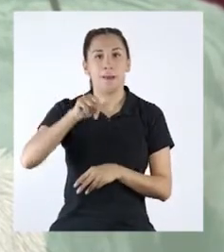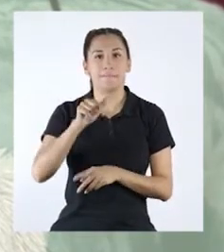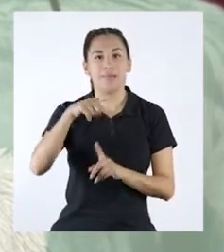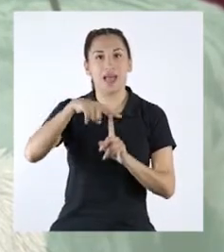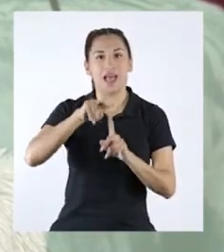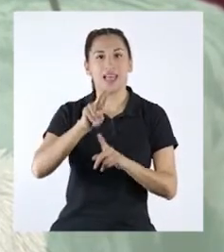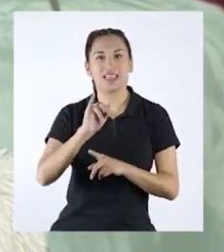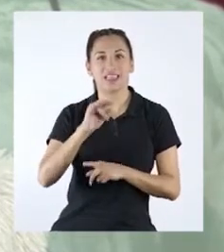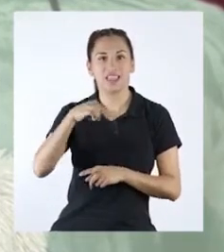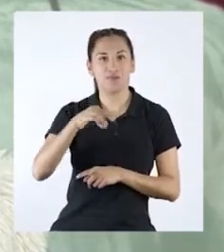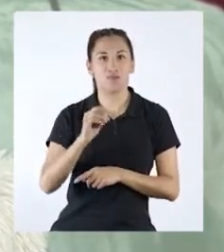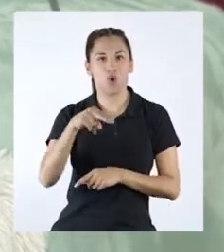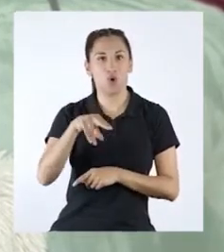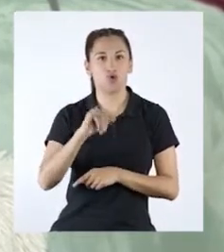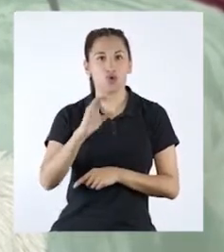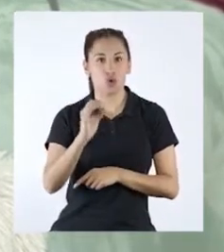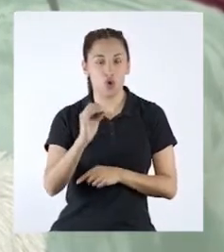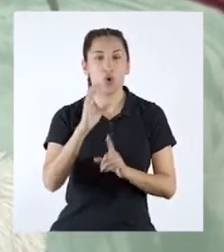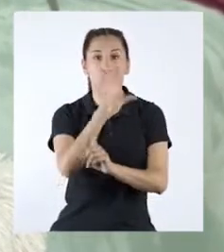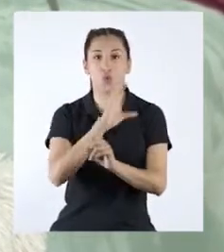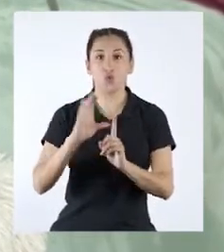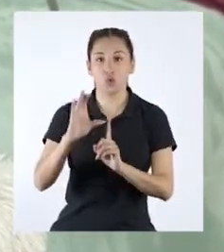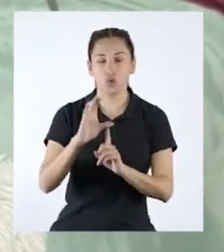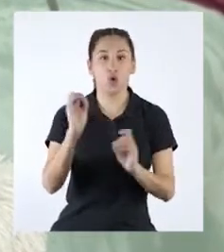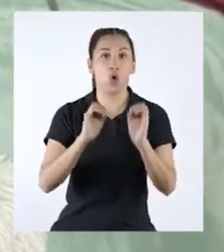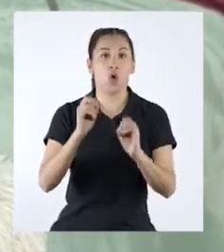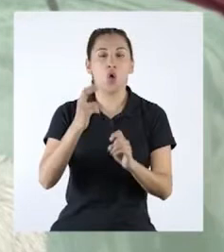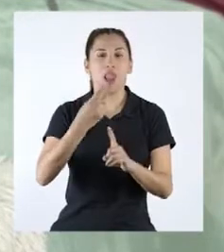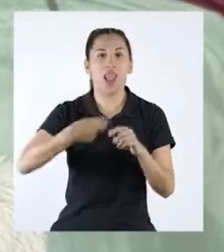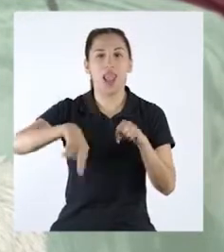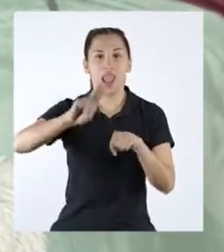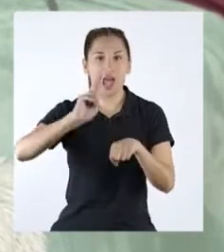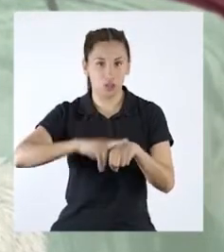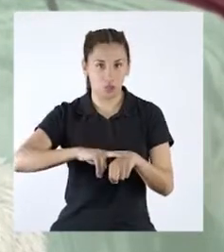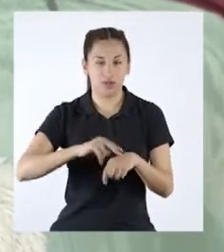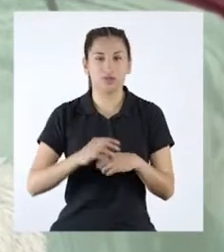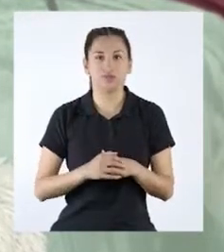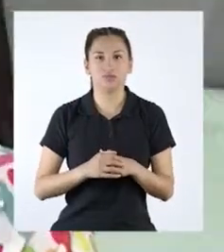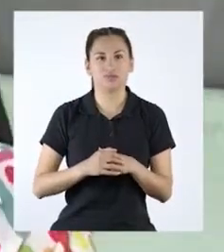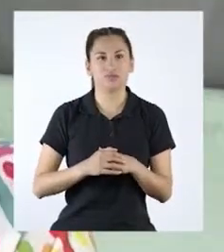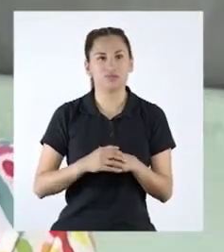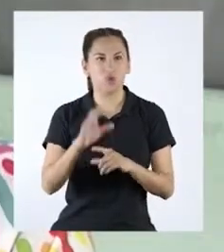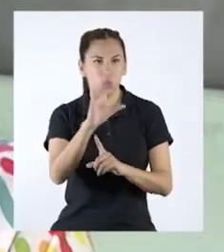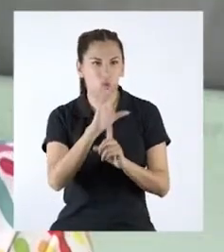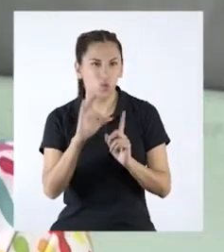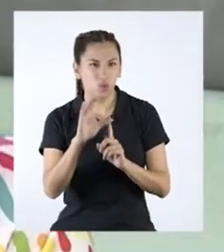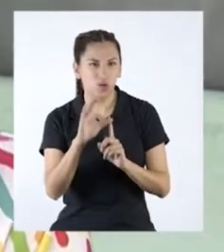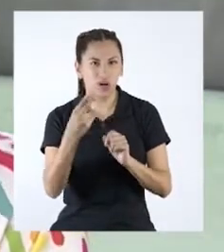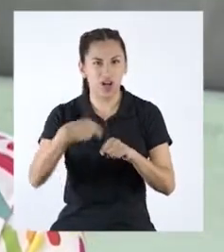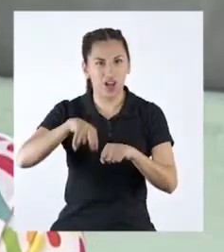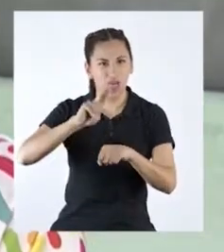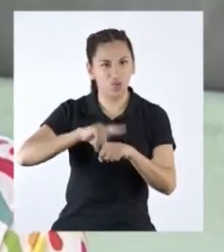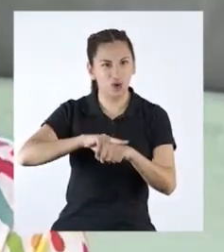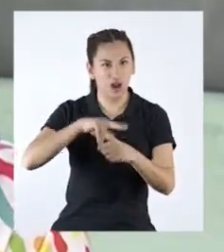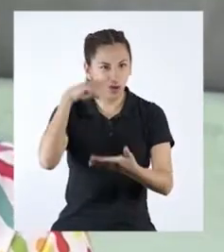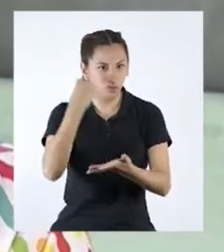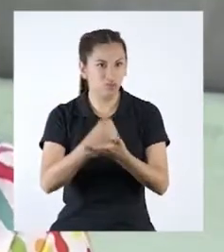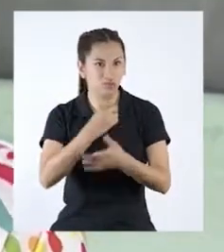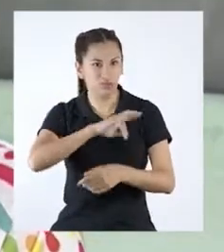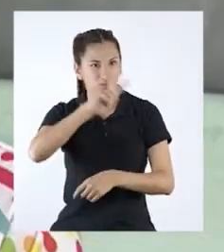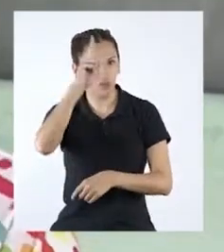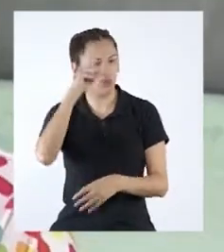a patrimonios culturales o patrimonios naturales. ¿Patrimonios culturales y